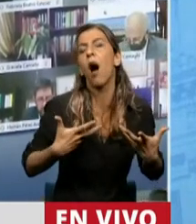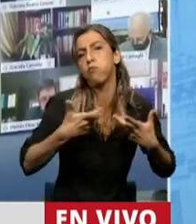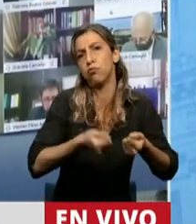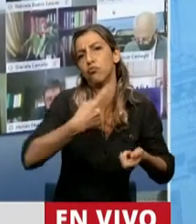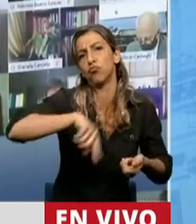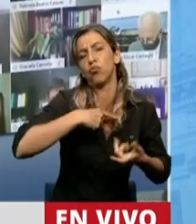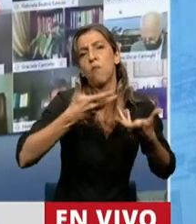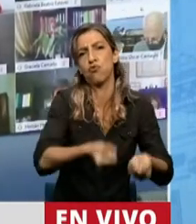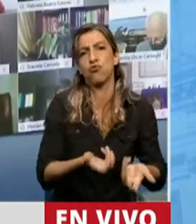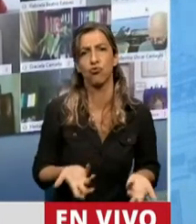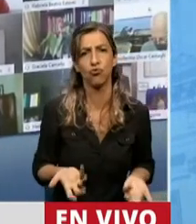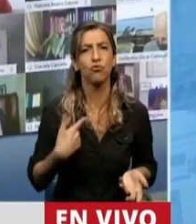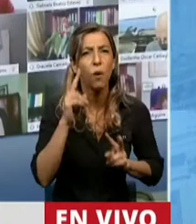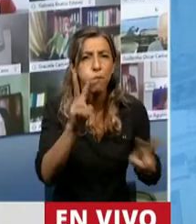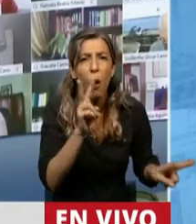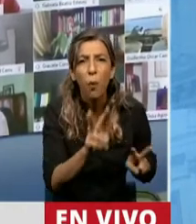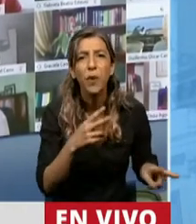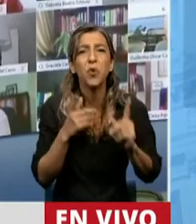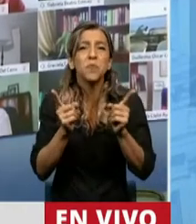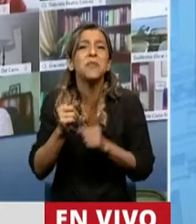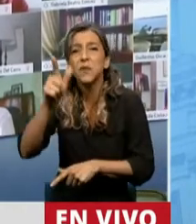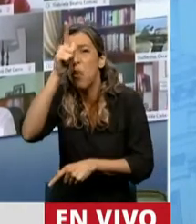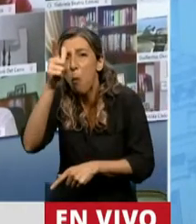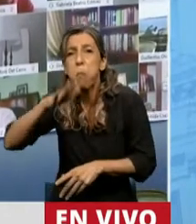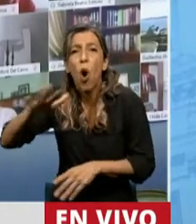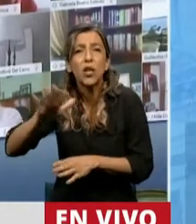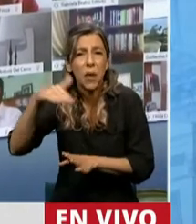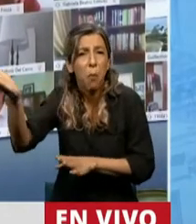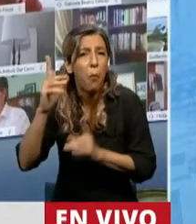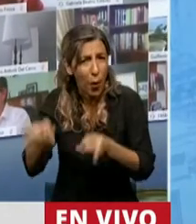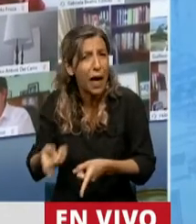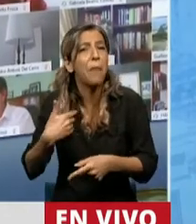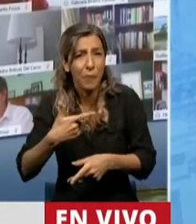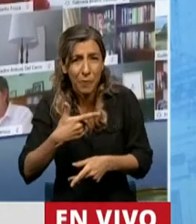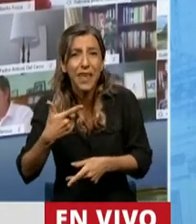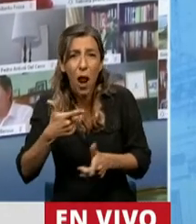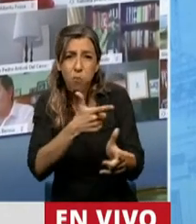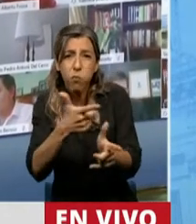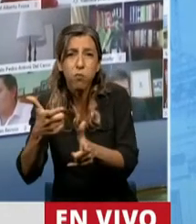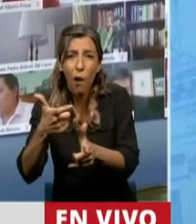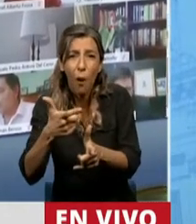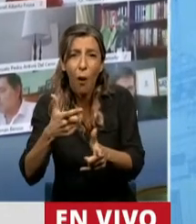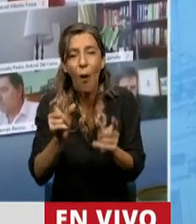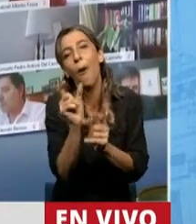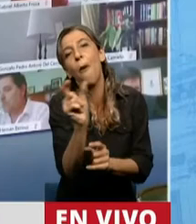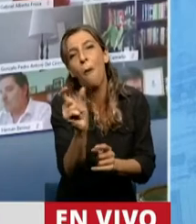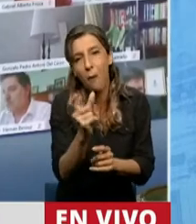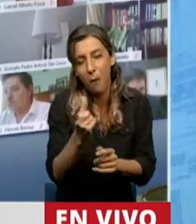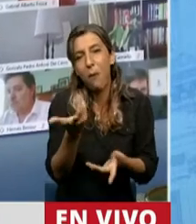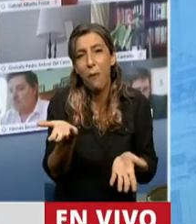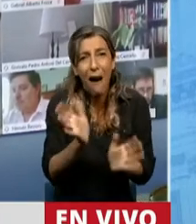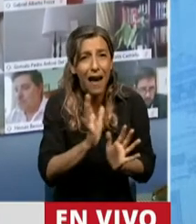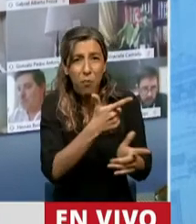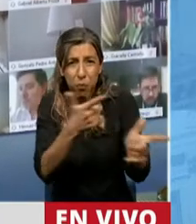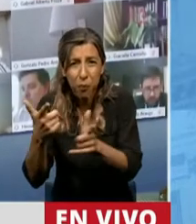otros distritos, que vimos la represión inclusive de la policía bonaerense con balas de plomo. Balas de plomo. Y de eso no se habla, eso no se dice nada. Están